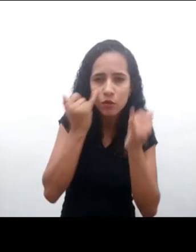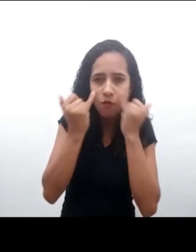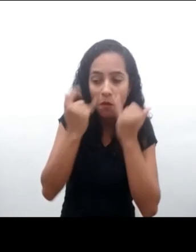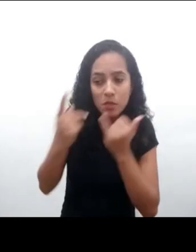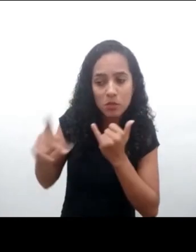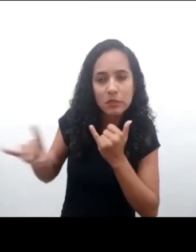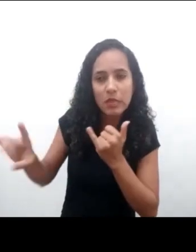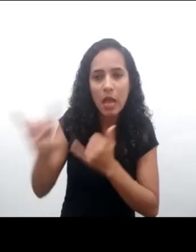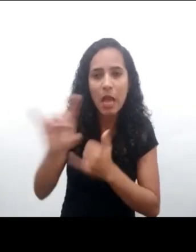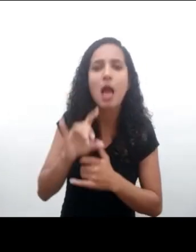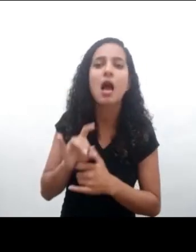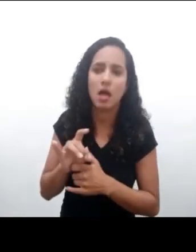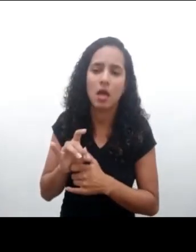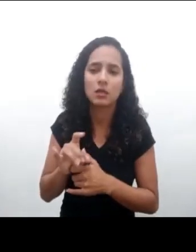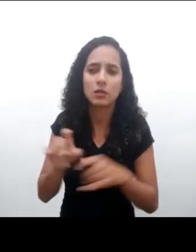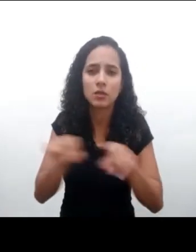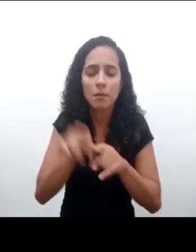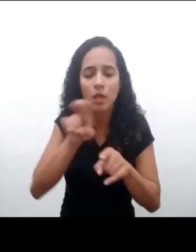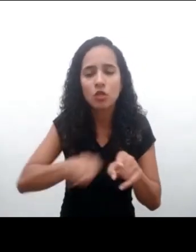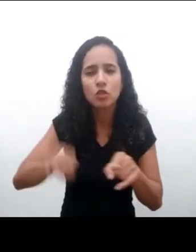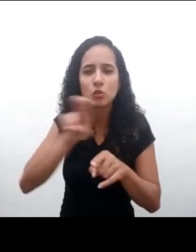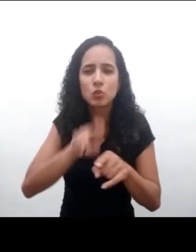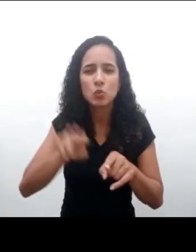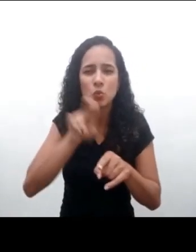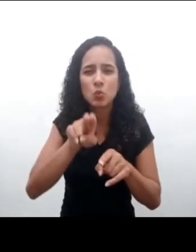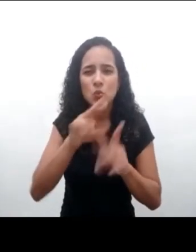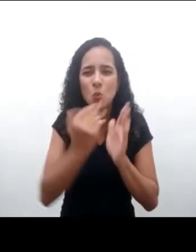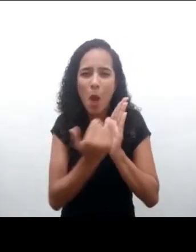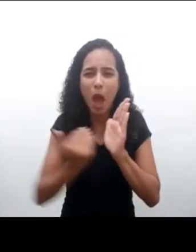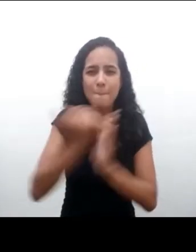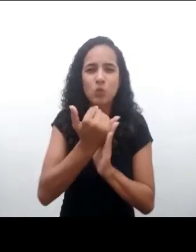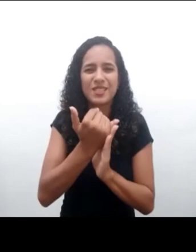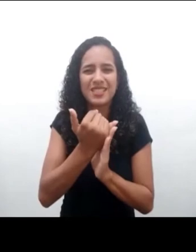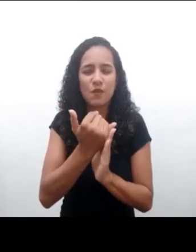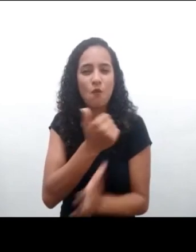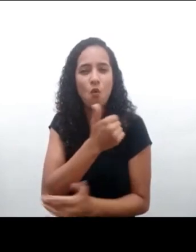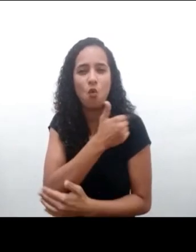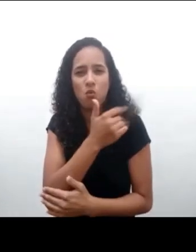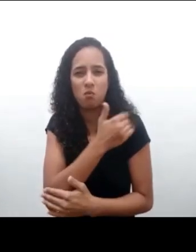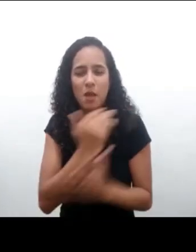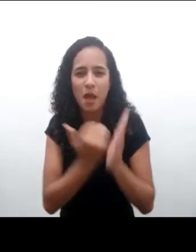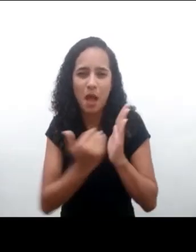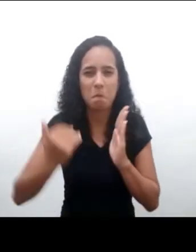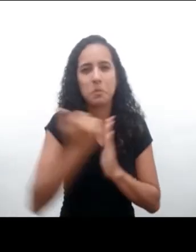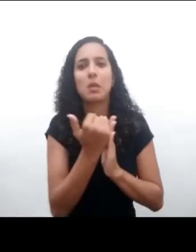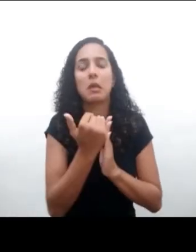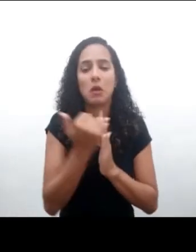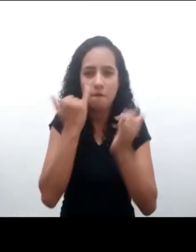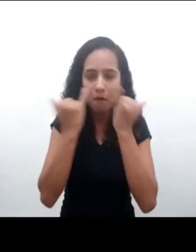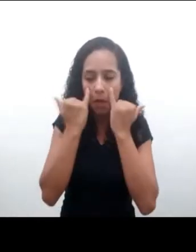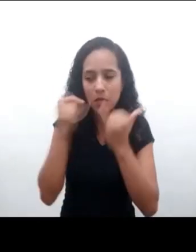libertad, el control y de la prohibición del uso o discriminación